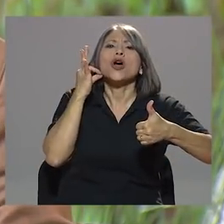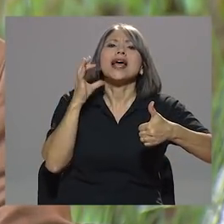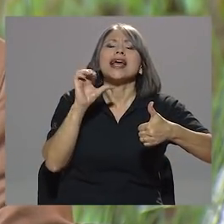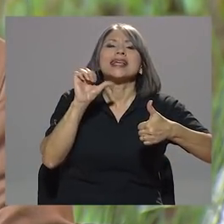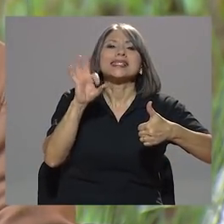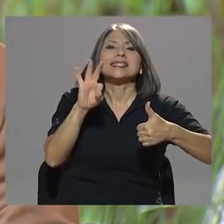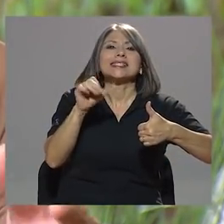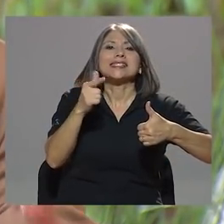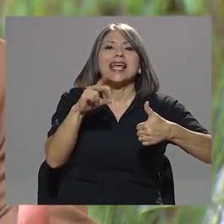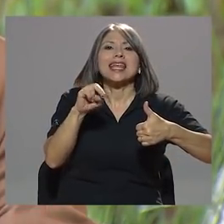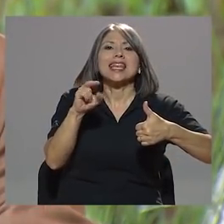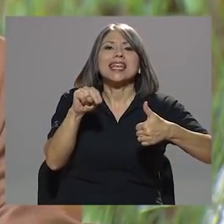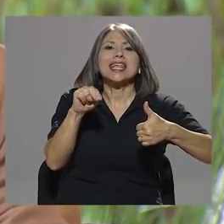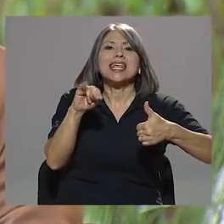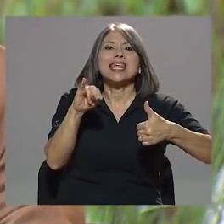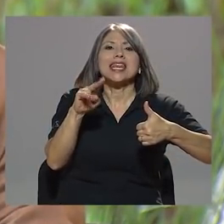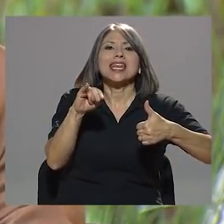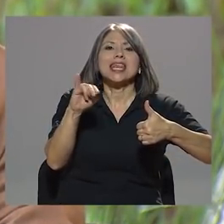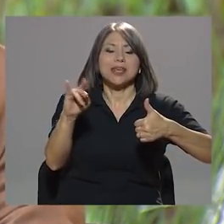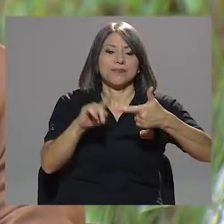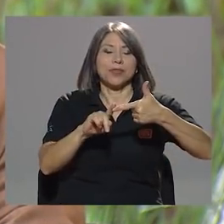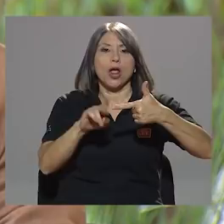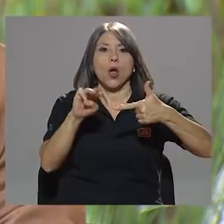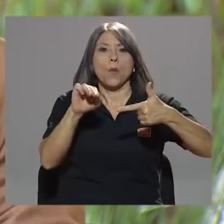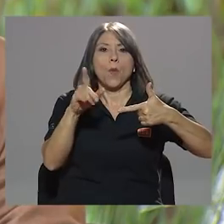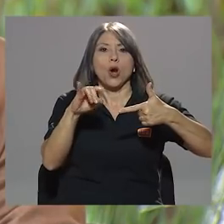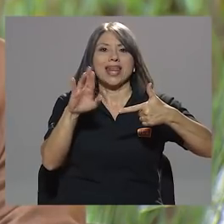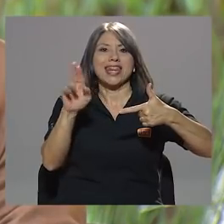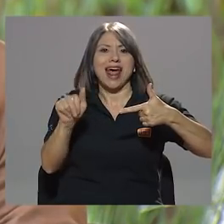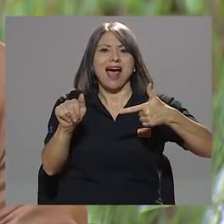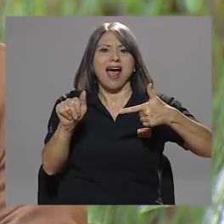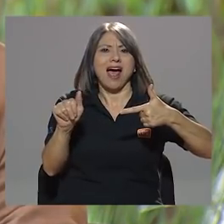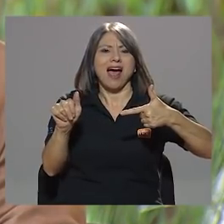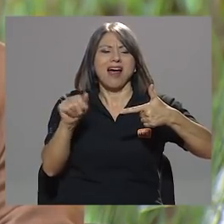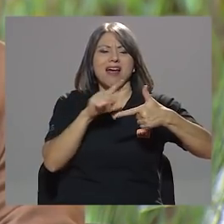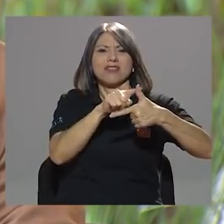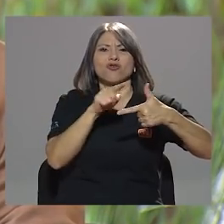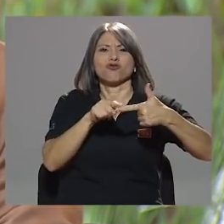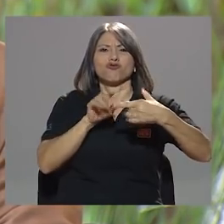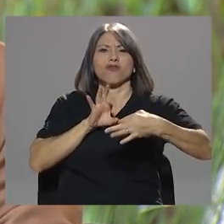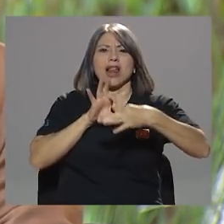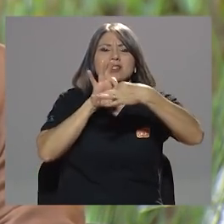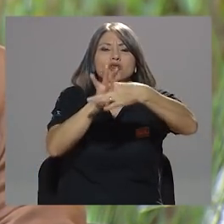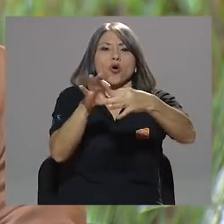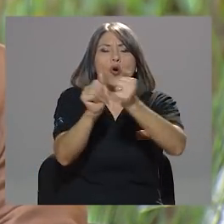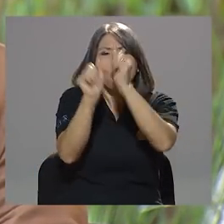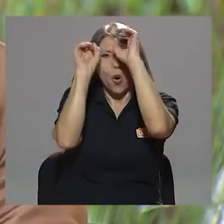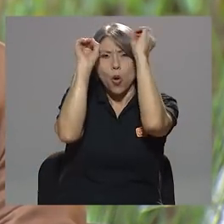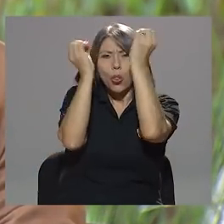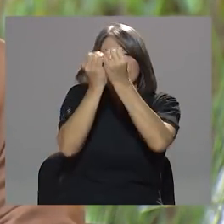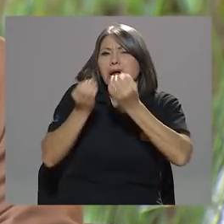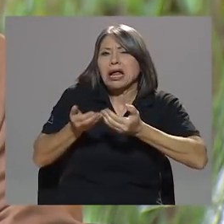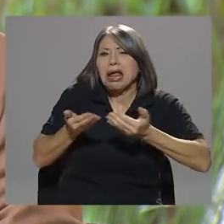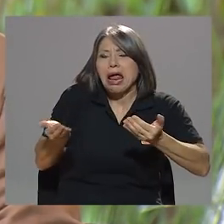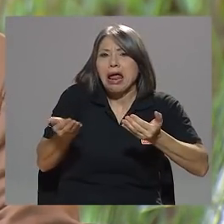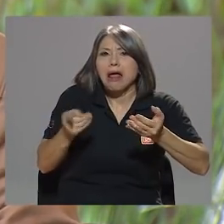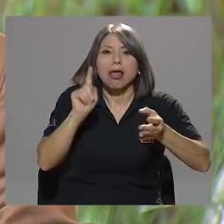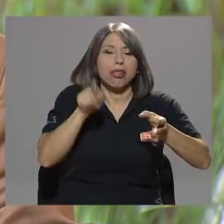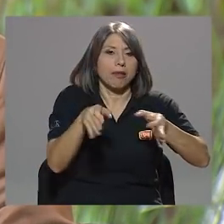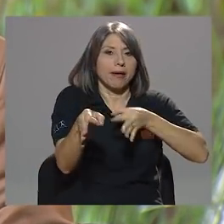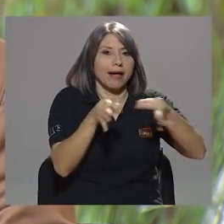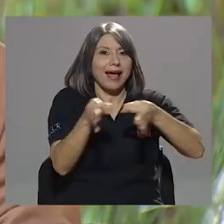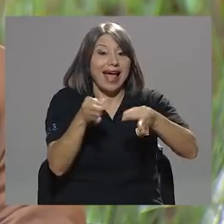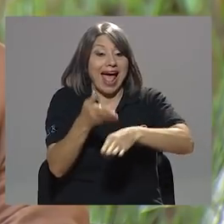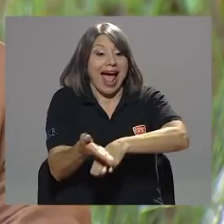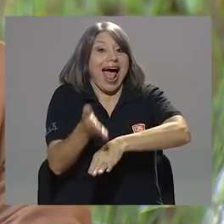el señor Molina con don Otón Solís Fallas? Seamos claros, seamos claros y concisos. Antes de las